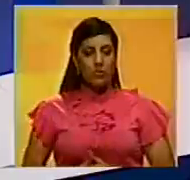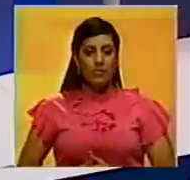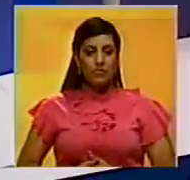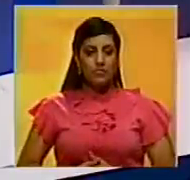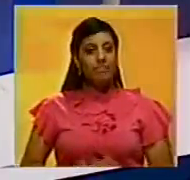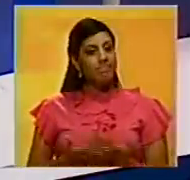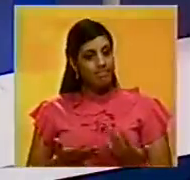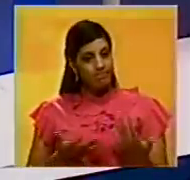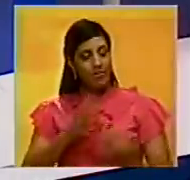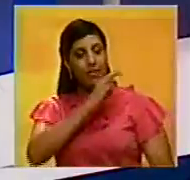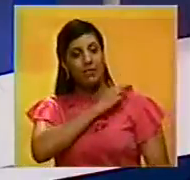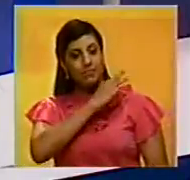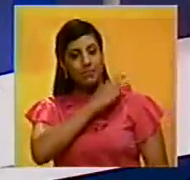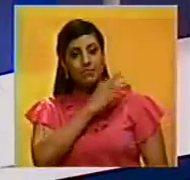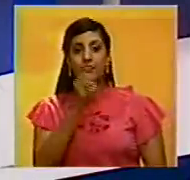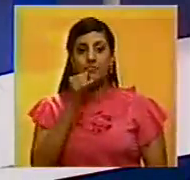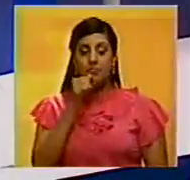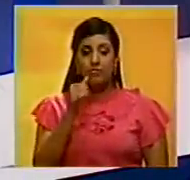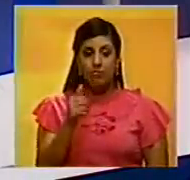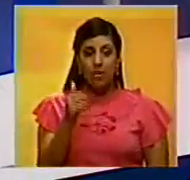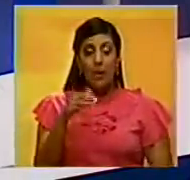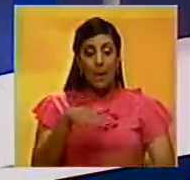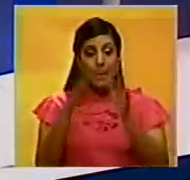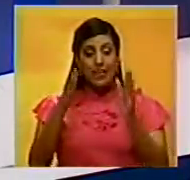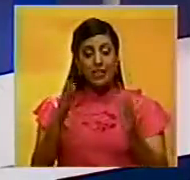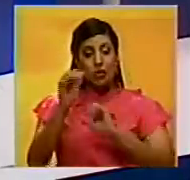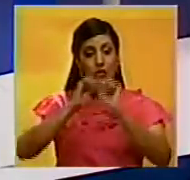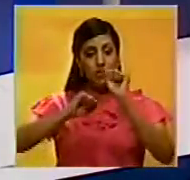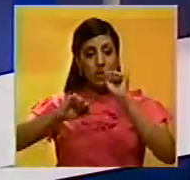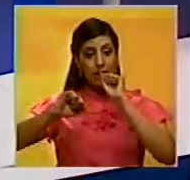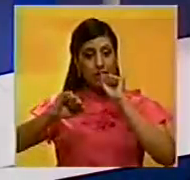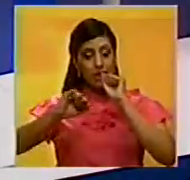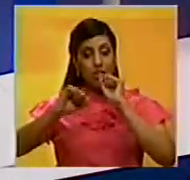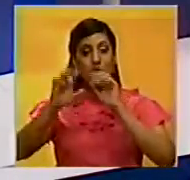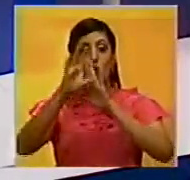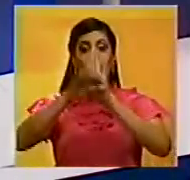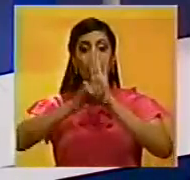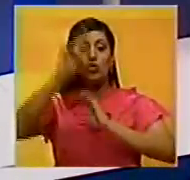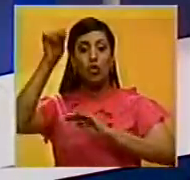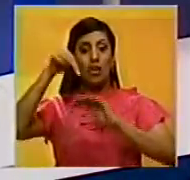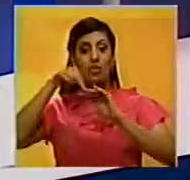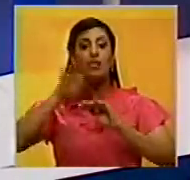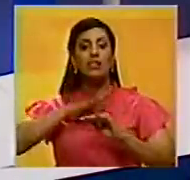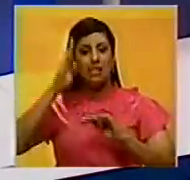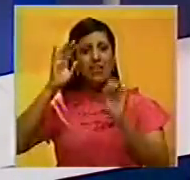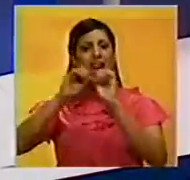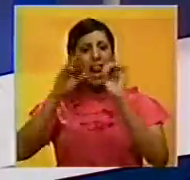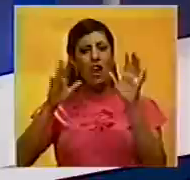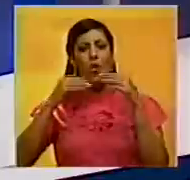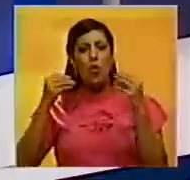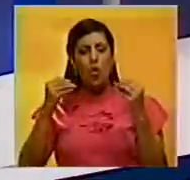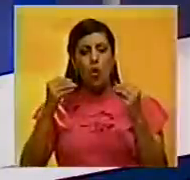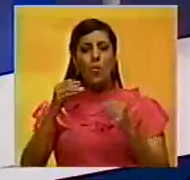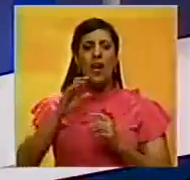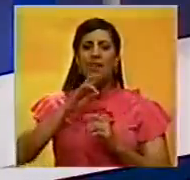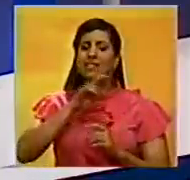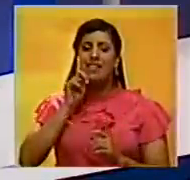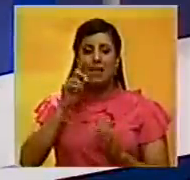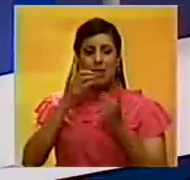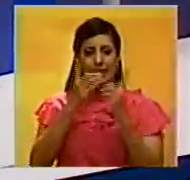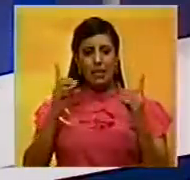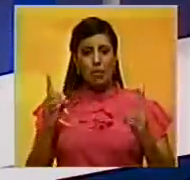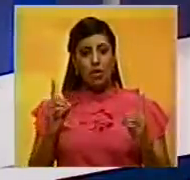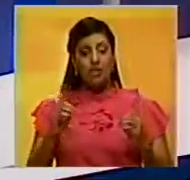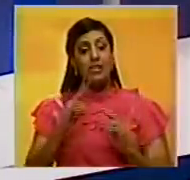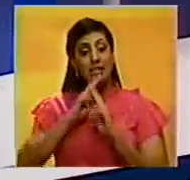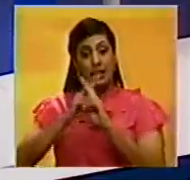Para el General Vladimir Padrino López, Ministro de la Defensa, en la Constitución Nacional están claros los mecanismos que rigen la democracia.